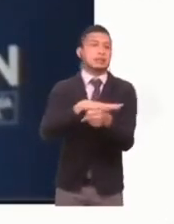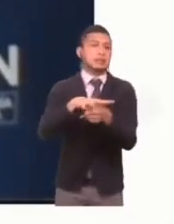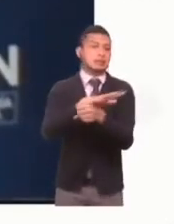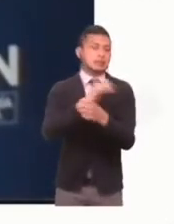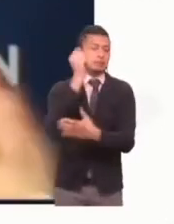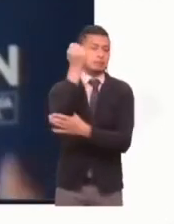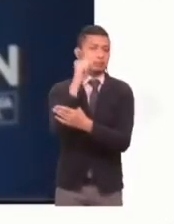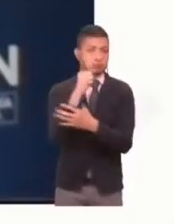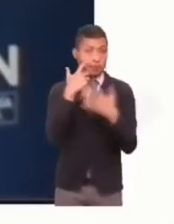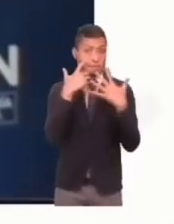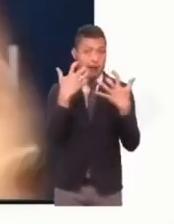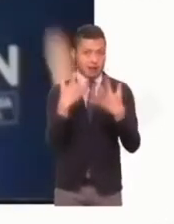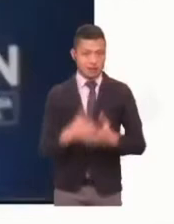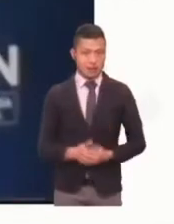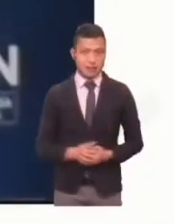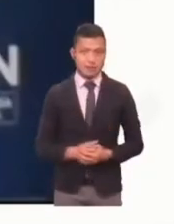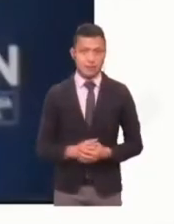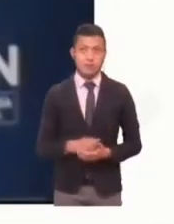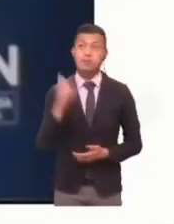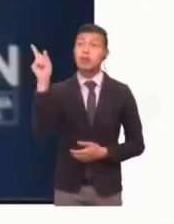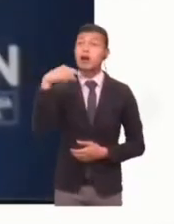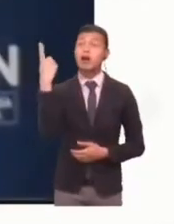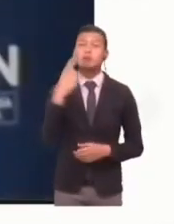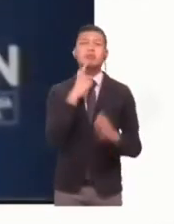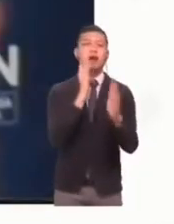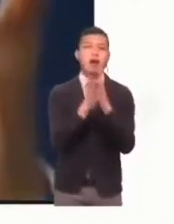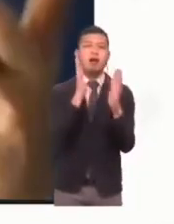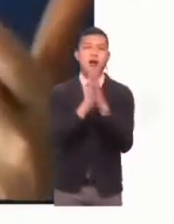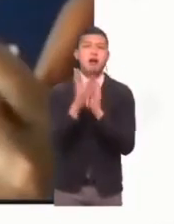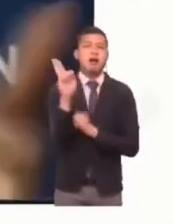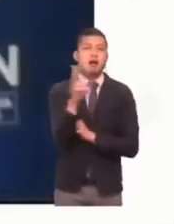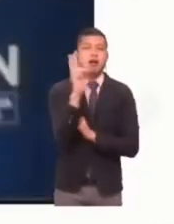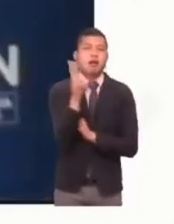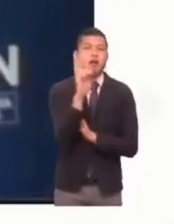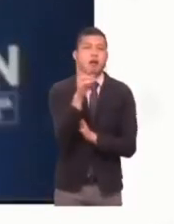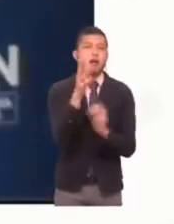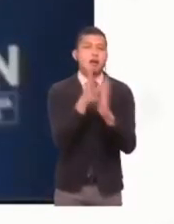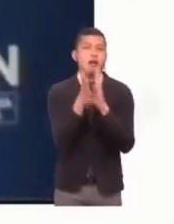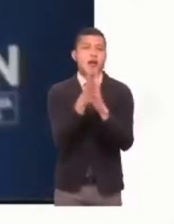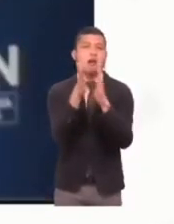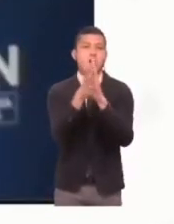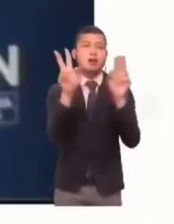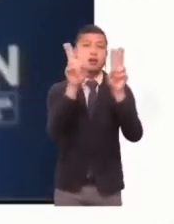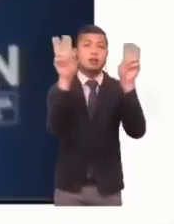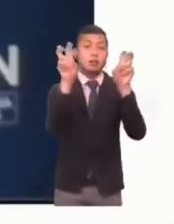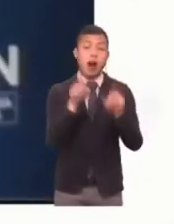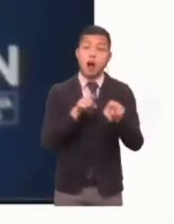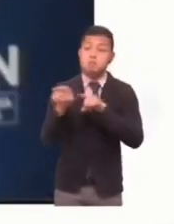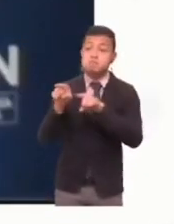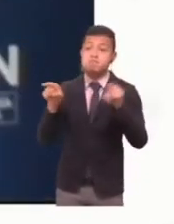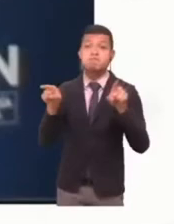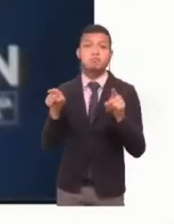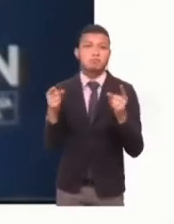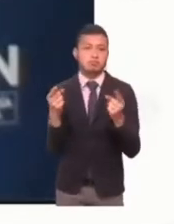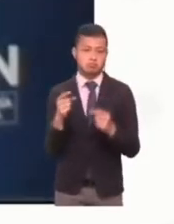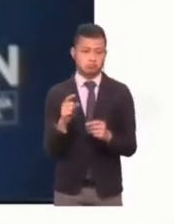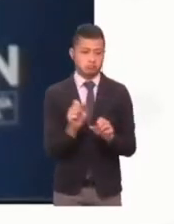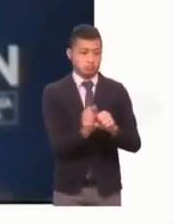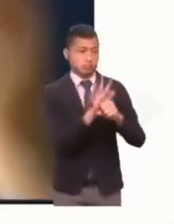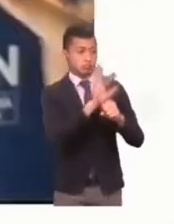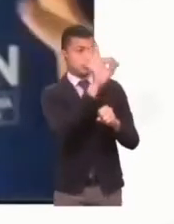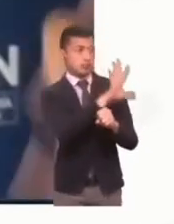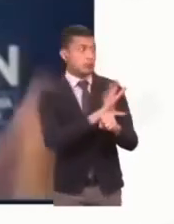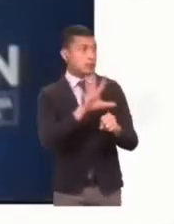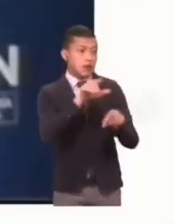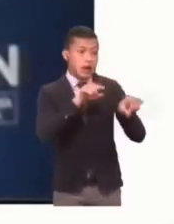parece, aquí se ha usado mucho el verbo de todo lo que ha salido a la superficie por cuenta de las limitaciones de la pandemia, que se han